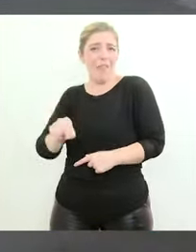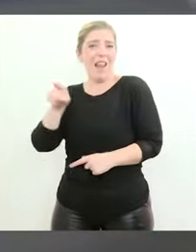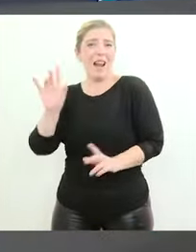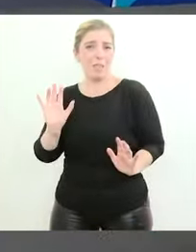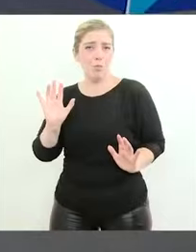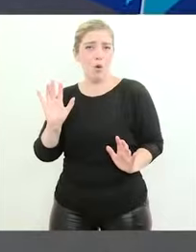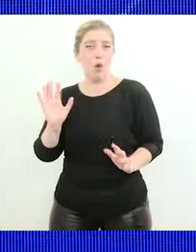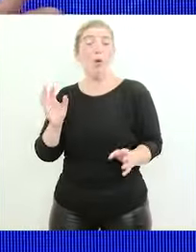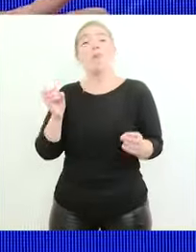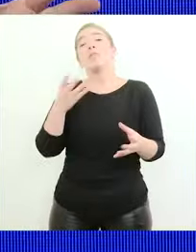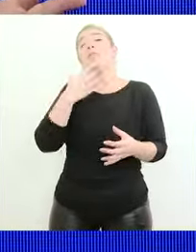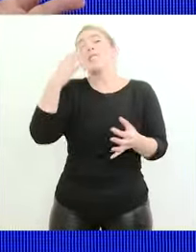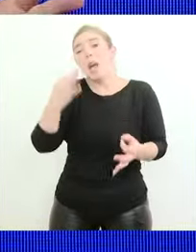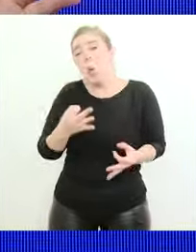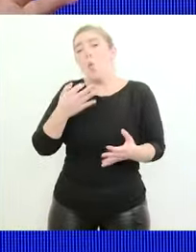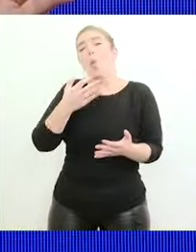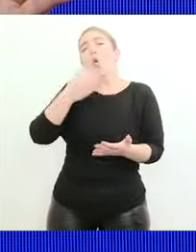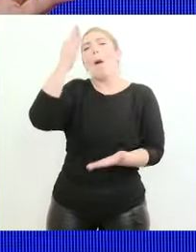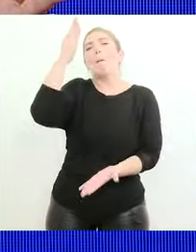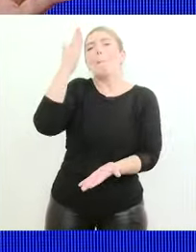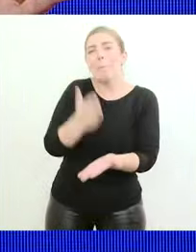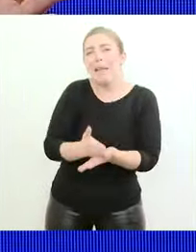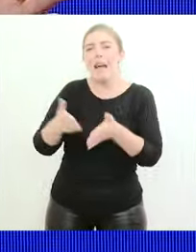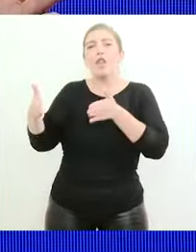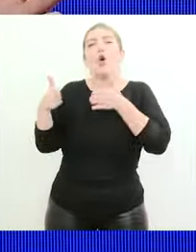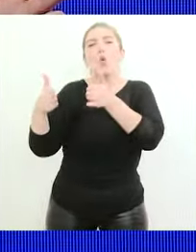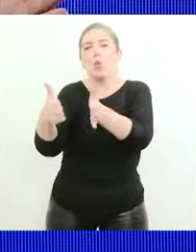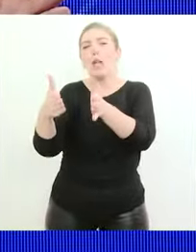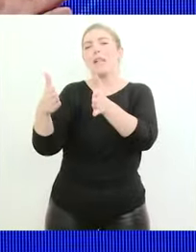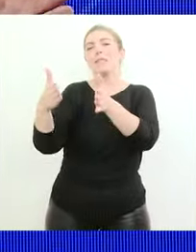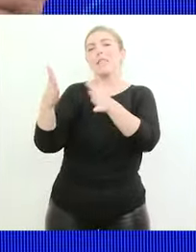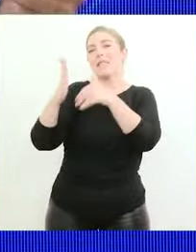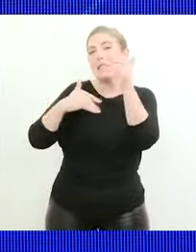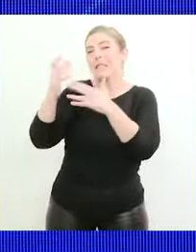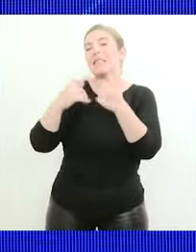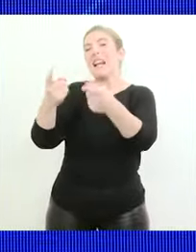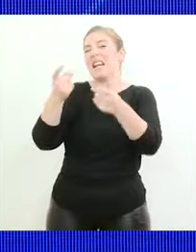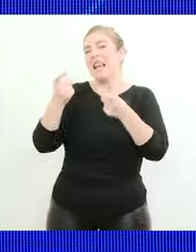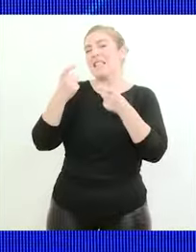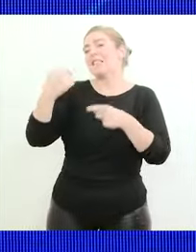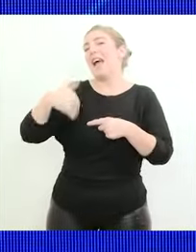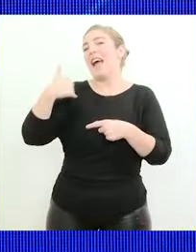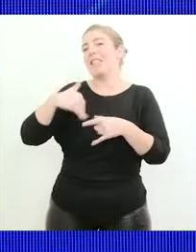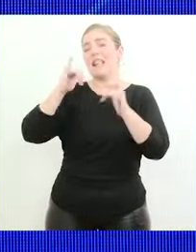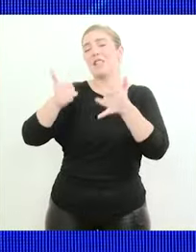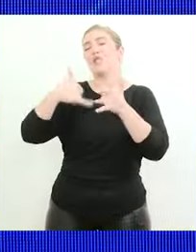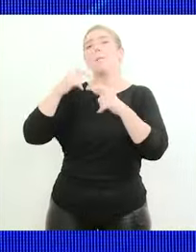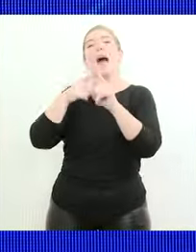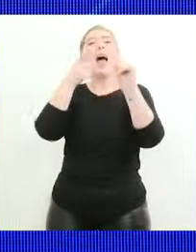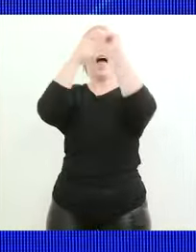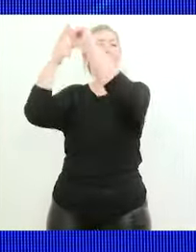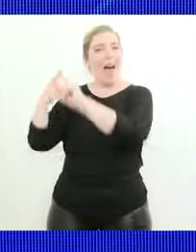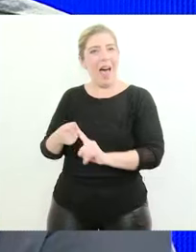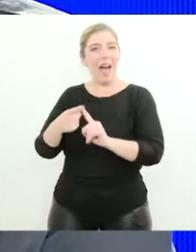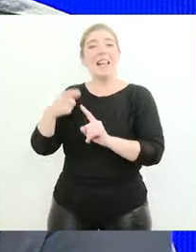la mitad de las rutas que necesita la Argentina para conectarse si no son con inversión pública no son